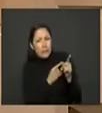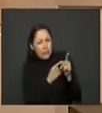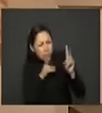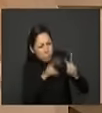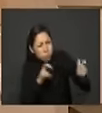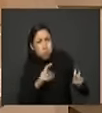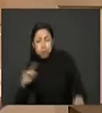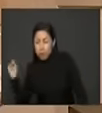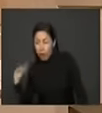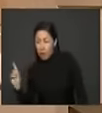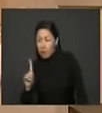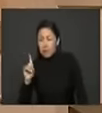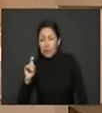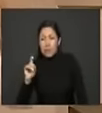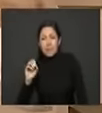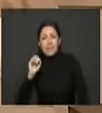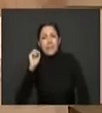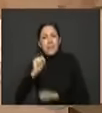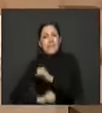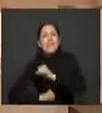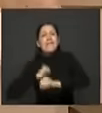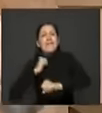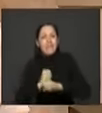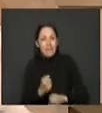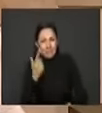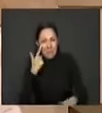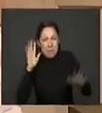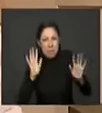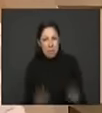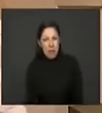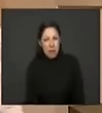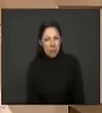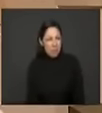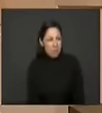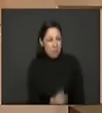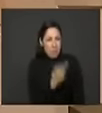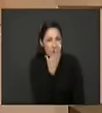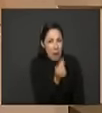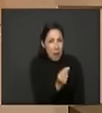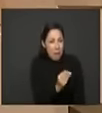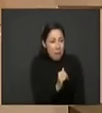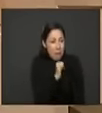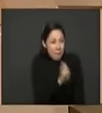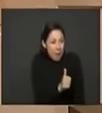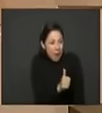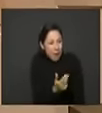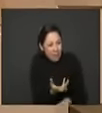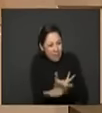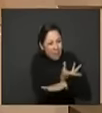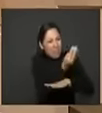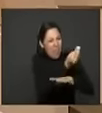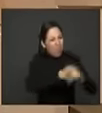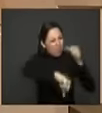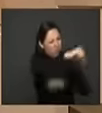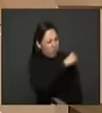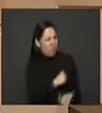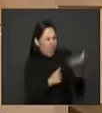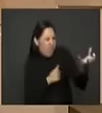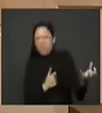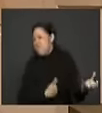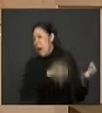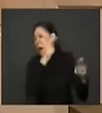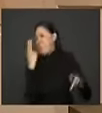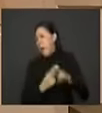60 años de conflicto se ha formado una especie de distribución perversa de funciones en esa mitad de Colombia para esos 15 millones de